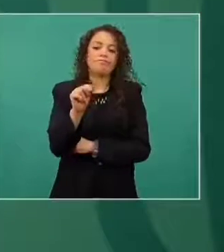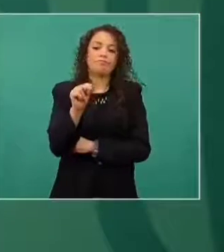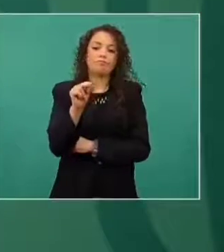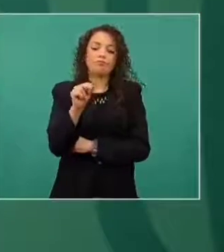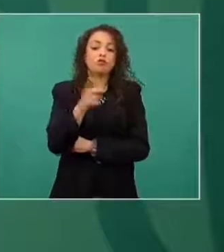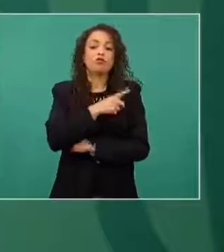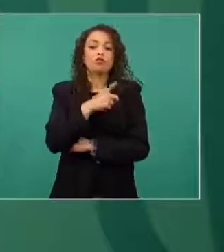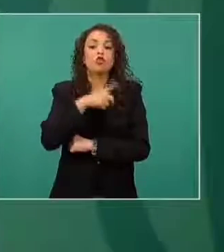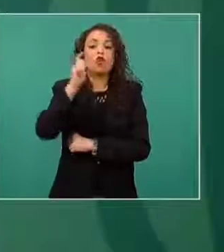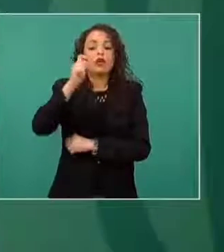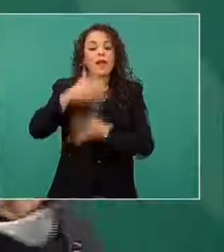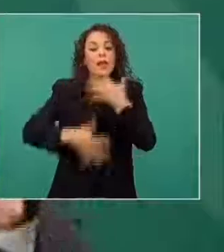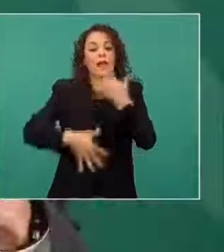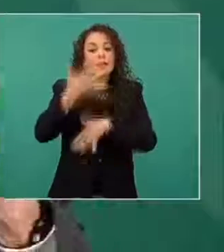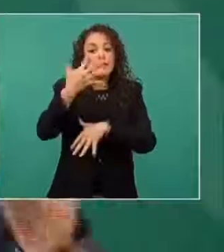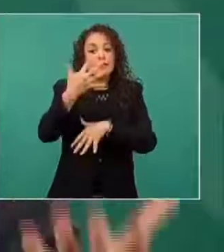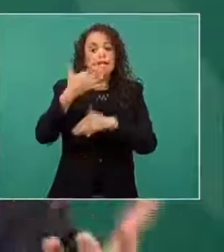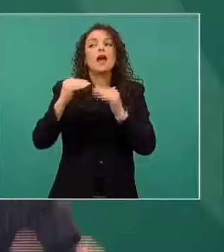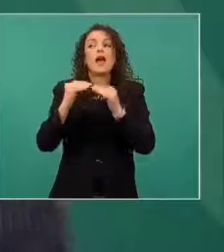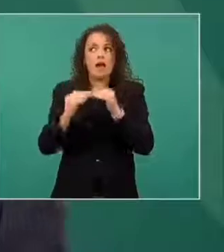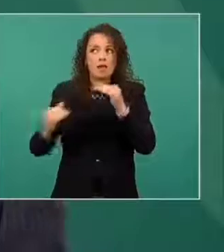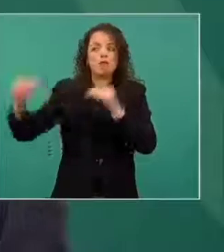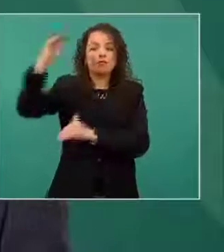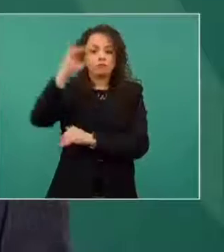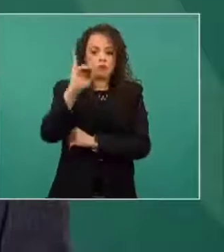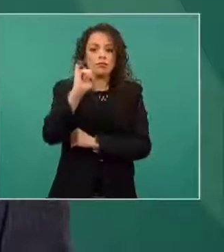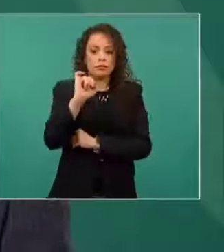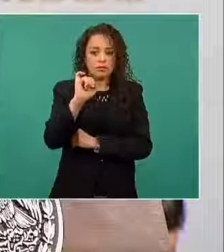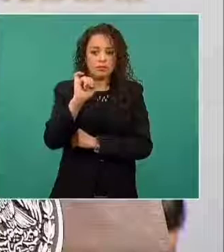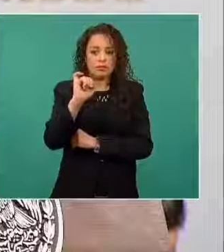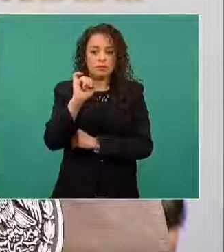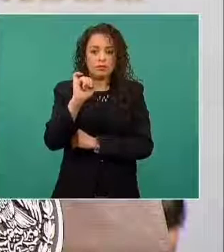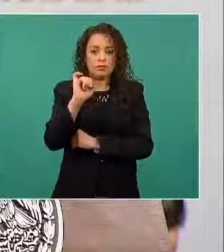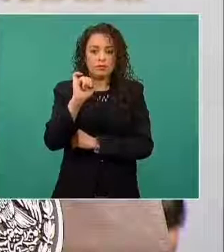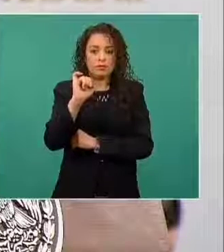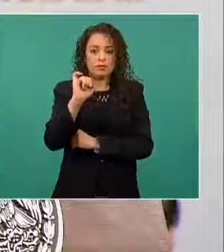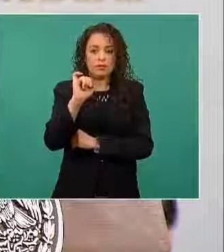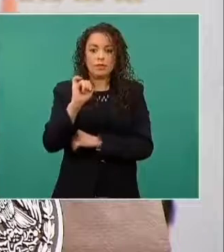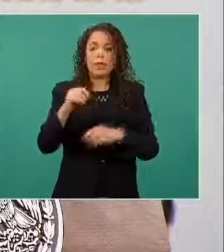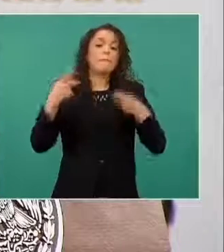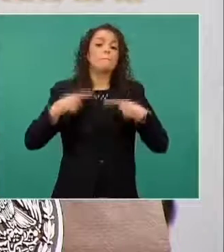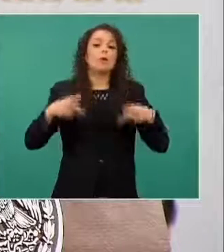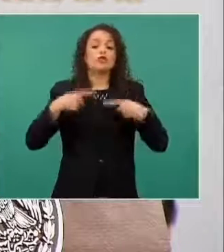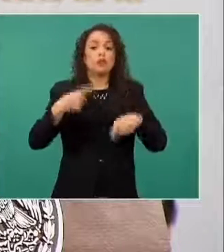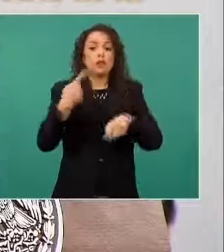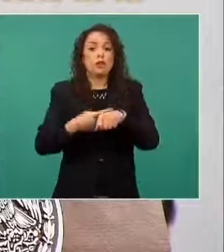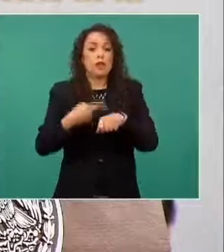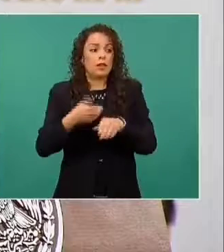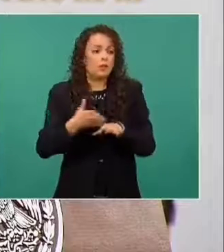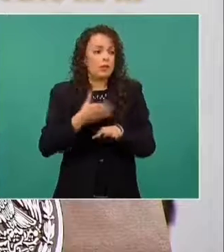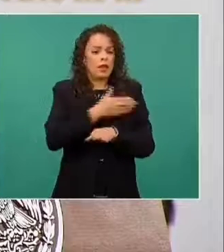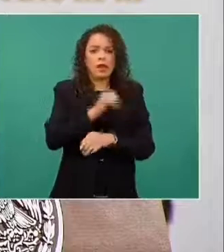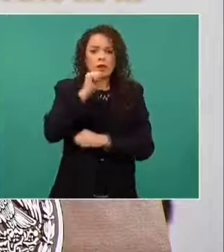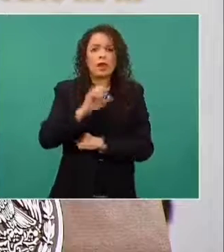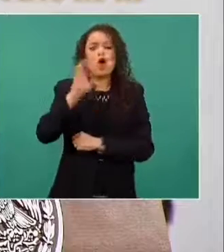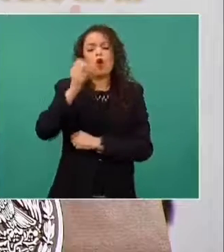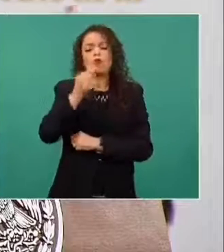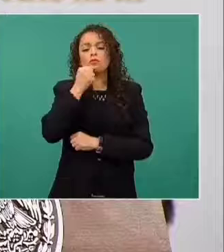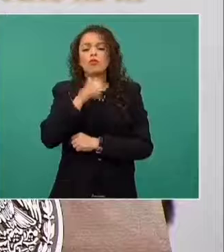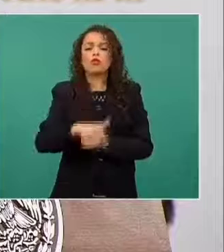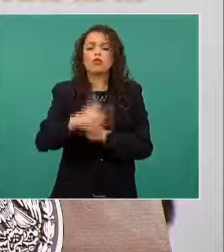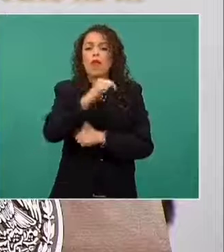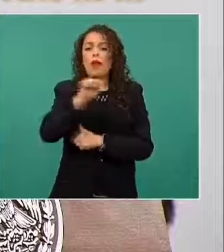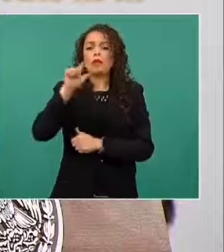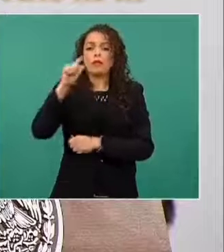de 15 en adelante, en personas sin comorbilidad y en niños de 12 a 17 años